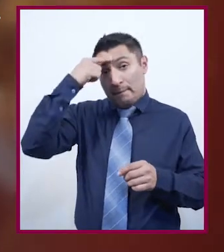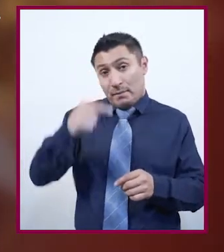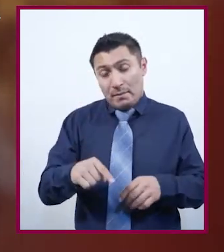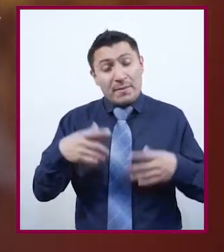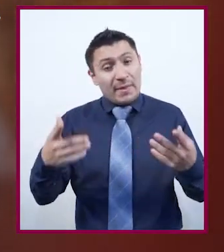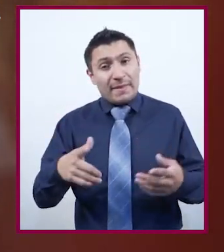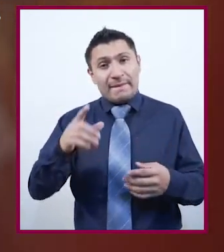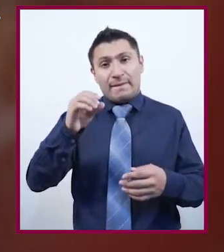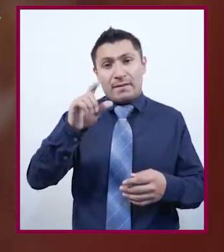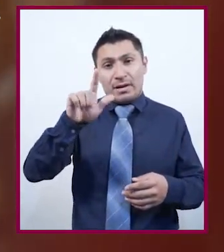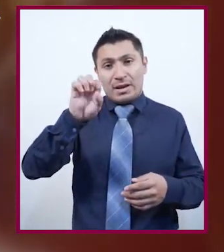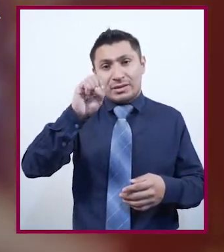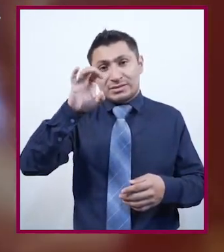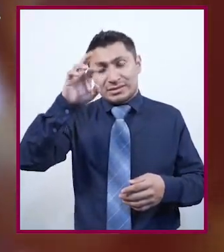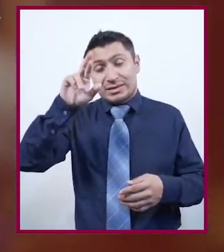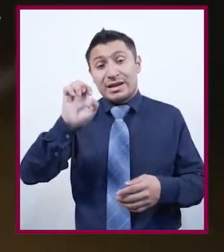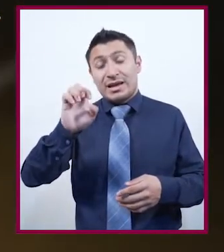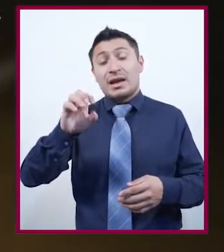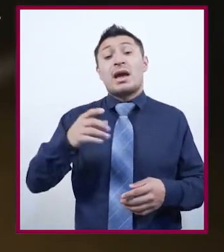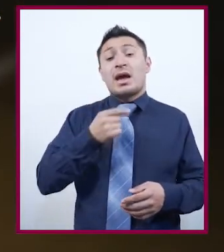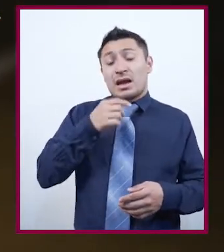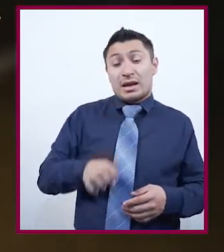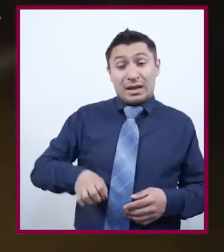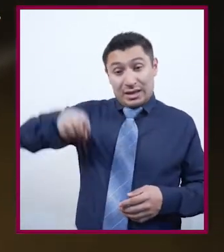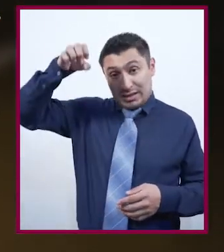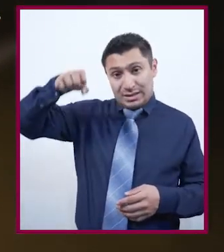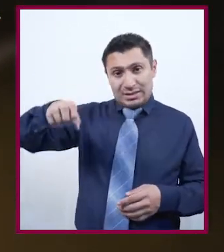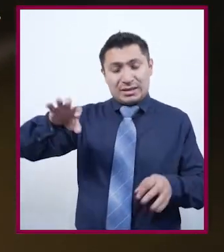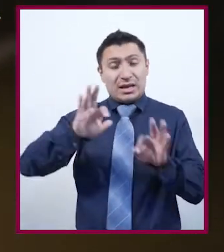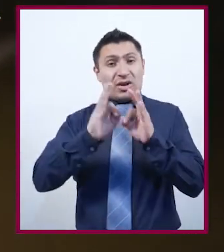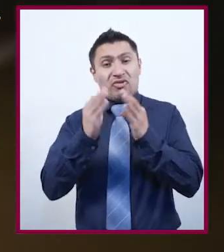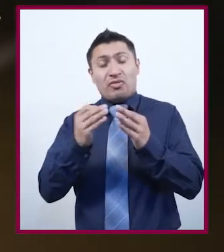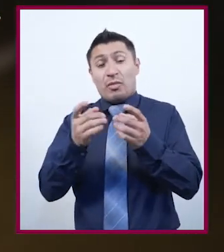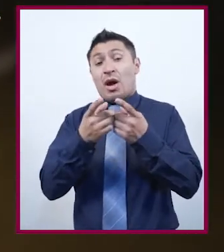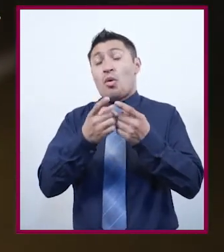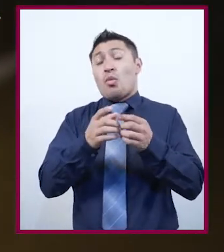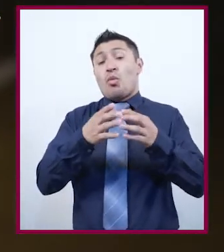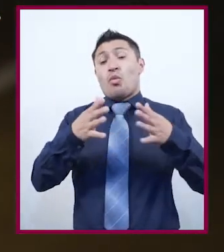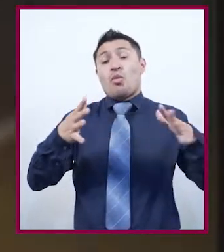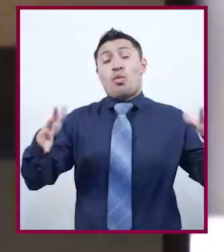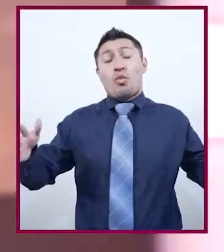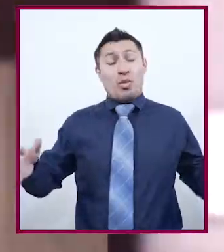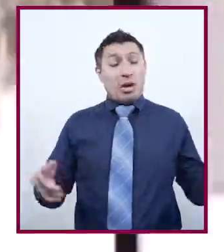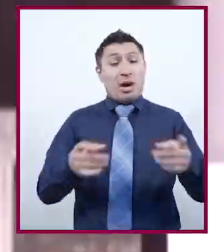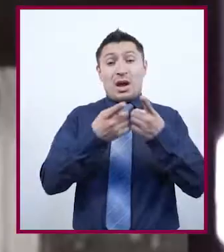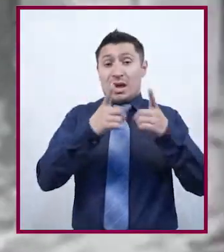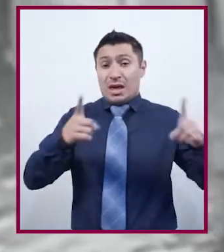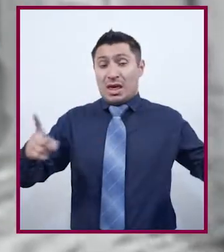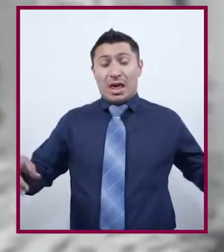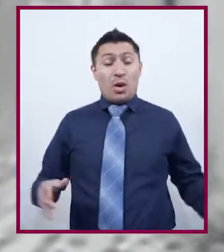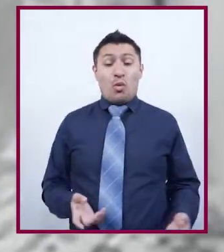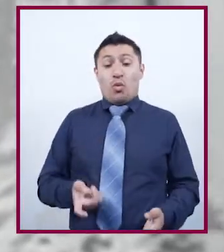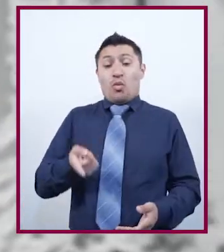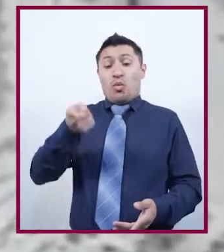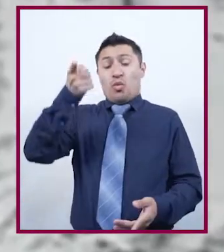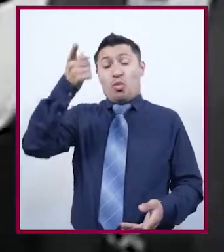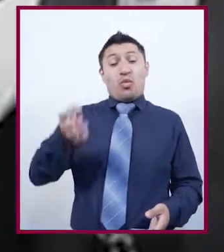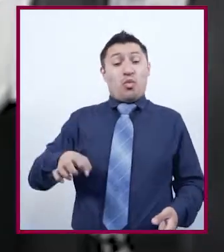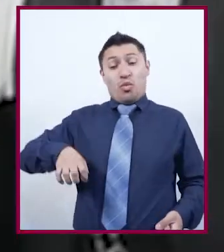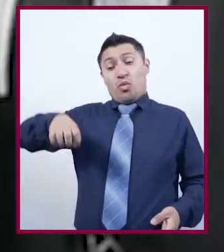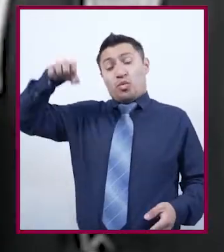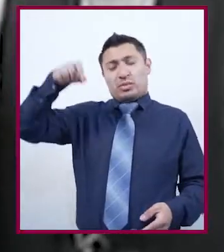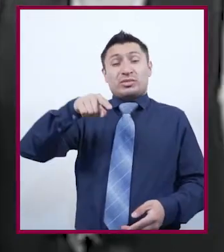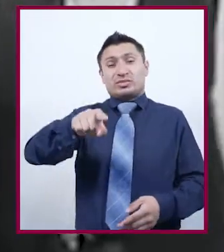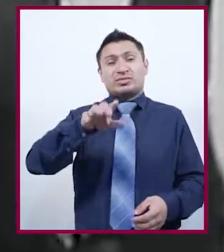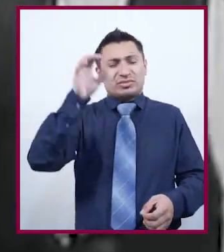ad, asia, olecere, crecer, condición o proceso de crecimiento. ¿Tú qué opinas? ¿Cómo habrá